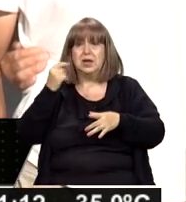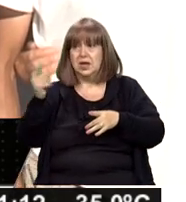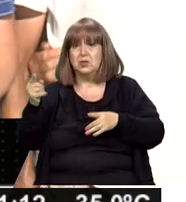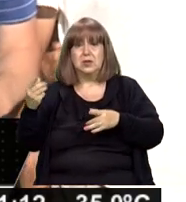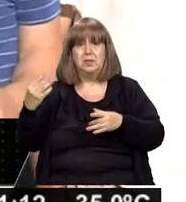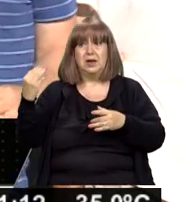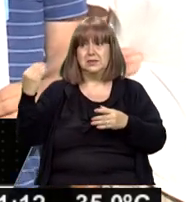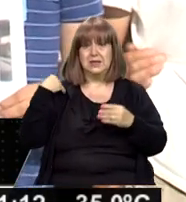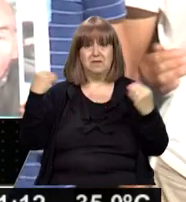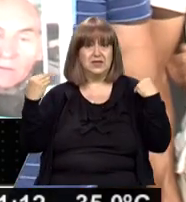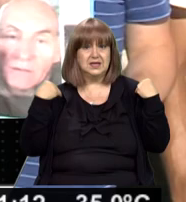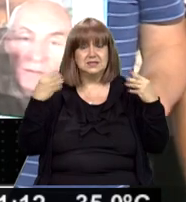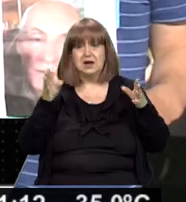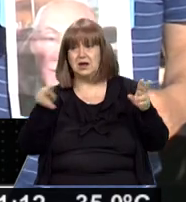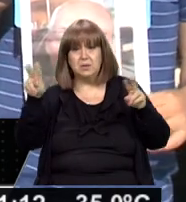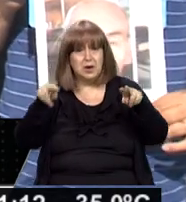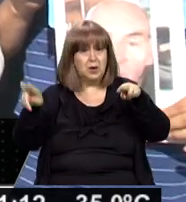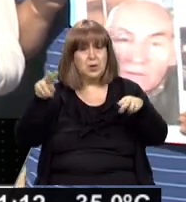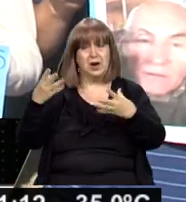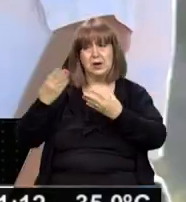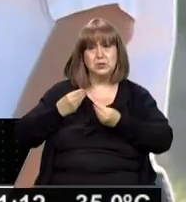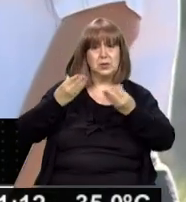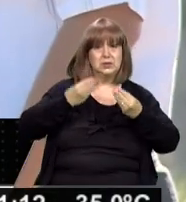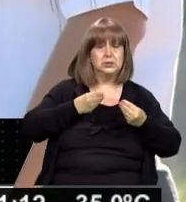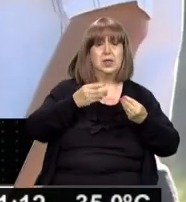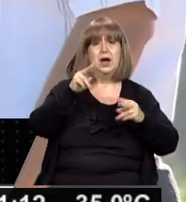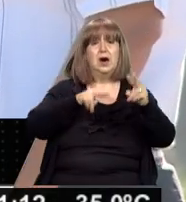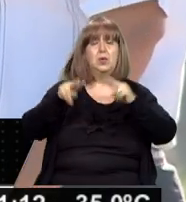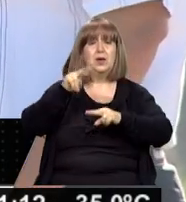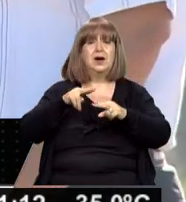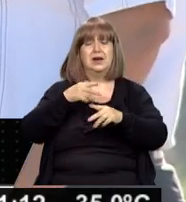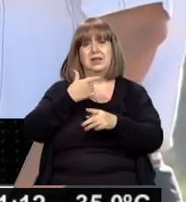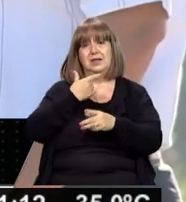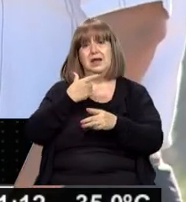y que iban a buscar, ayudarnos a buscar el cuerpo de un lobo.